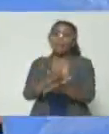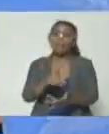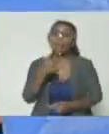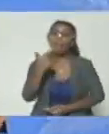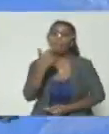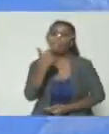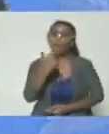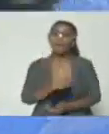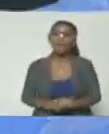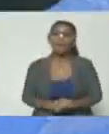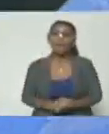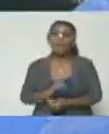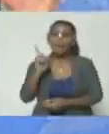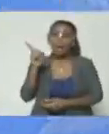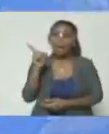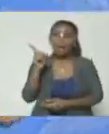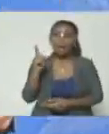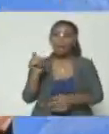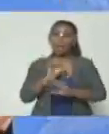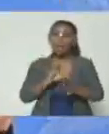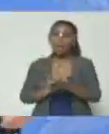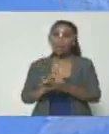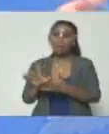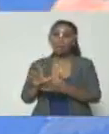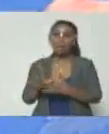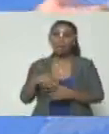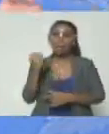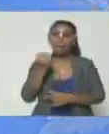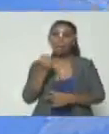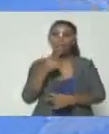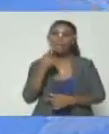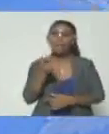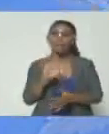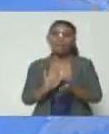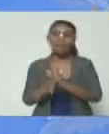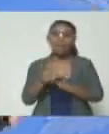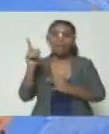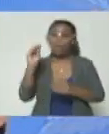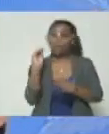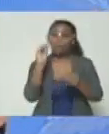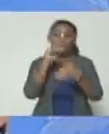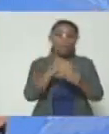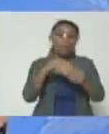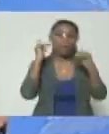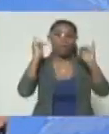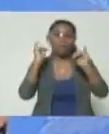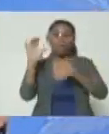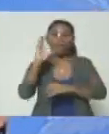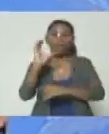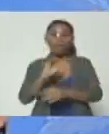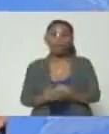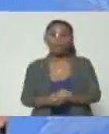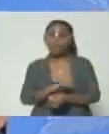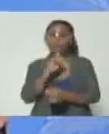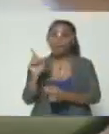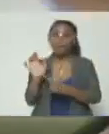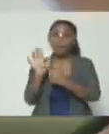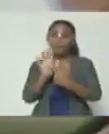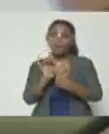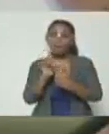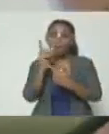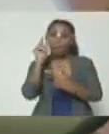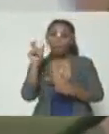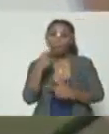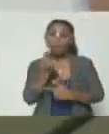tiraron al pajón ya a lo mejor Ismael León no se quiso meter en la fiesta de Caracas y ahí Gilbert Caro le dice